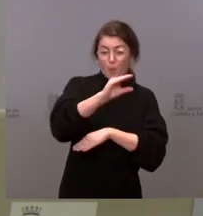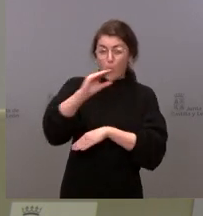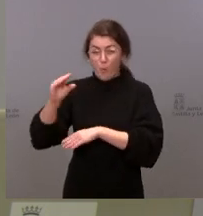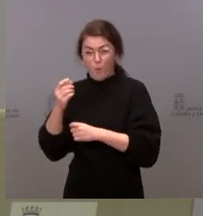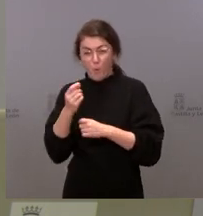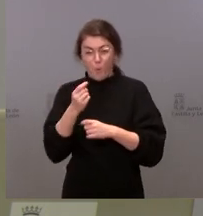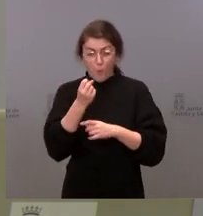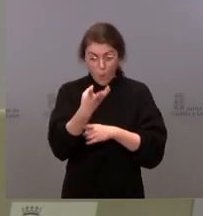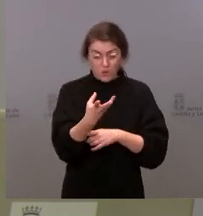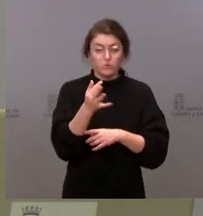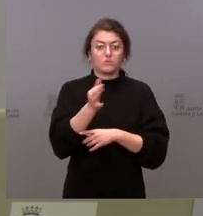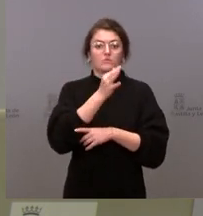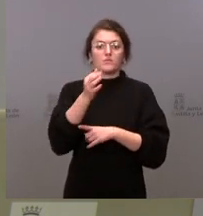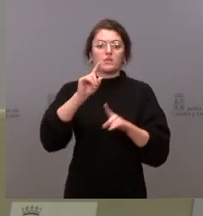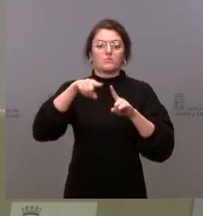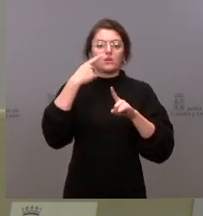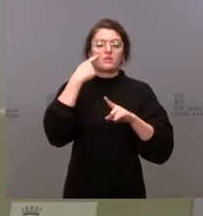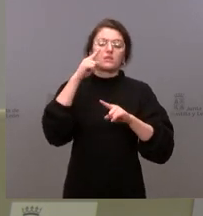también por grandes conceptos presupuestarios.